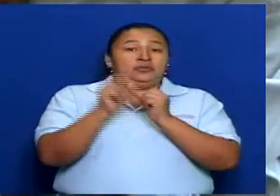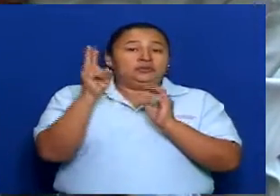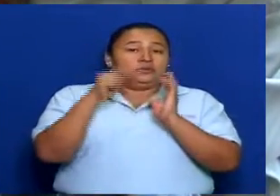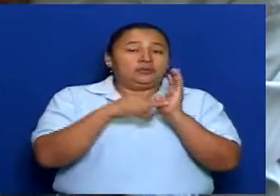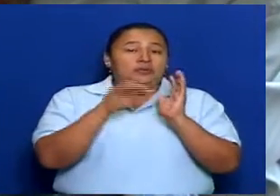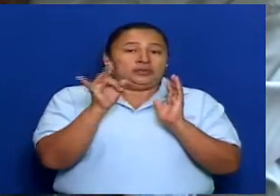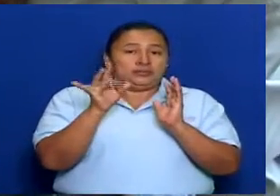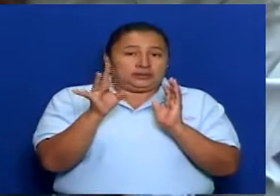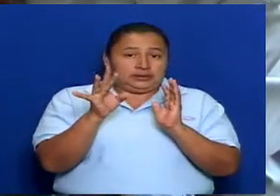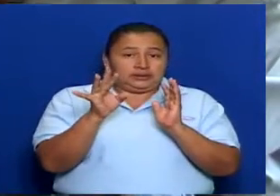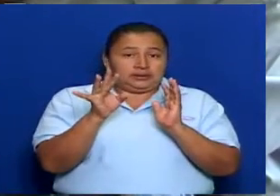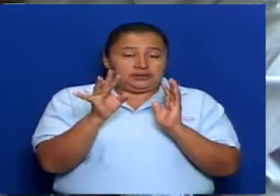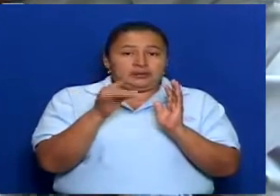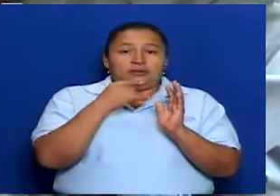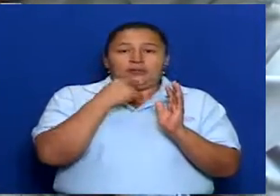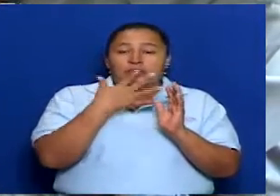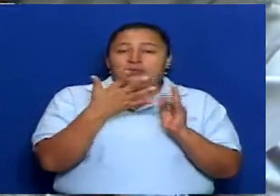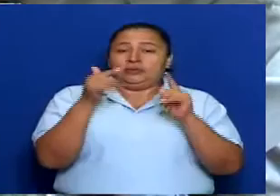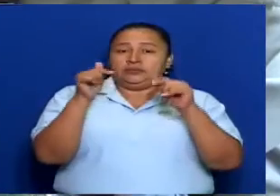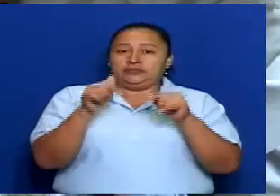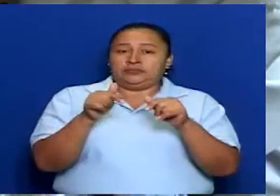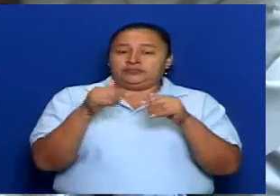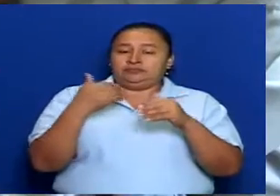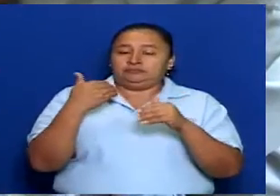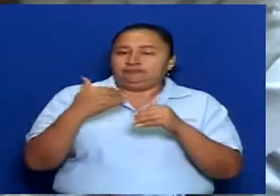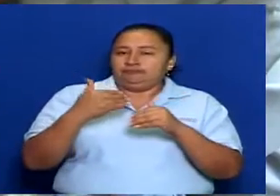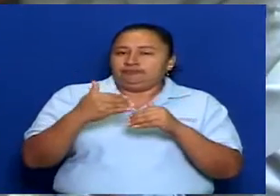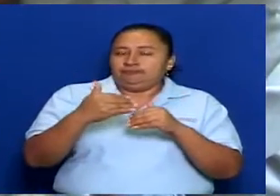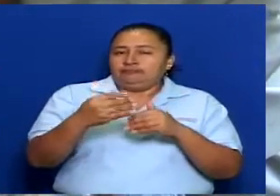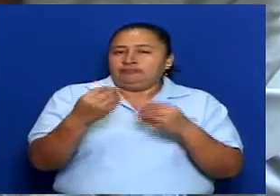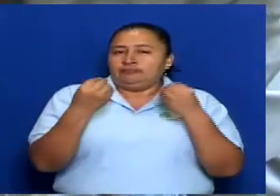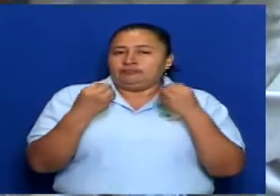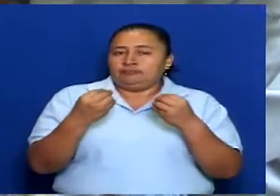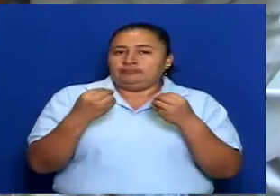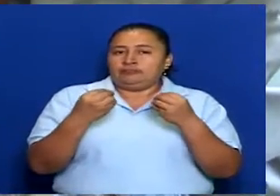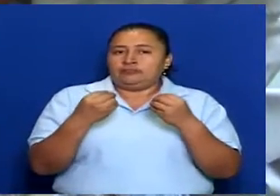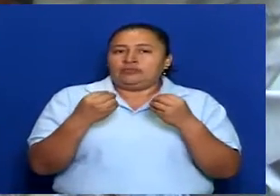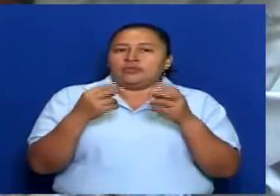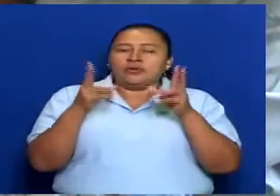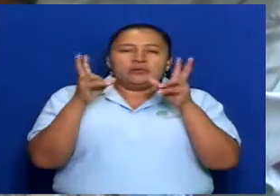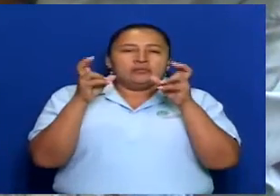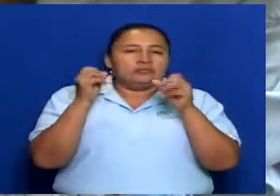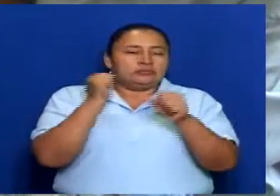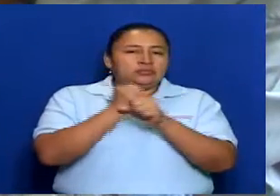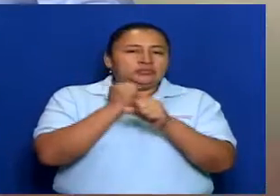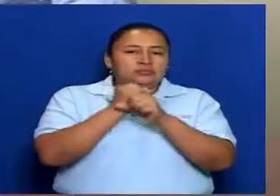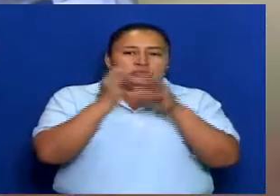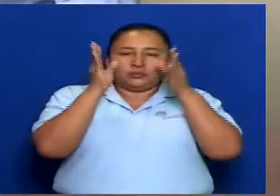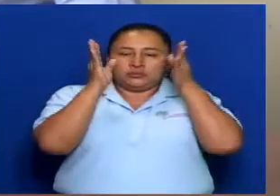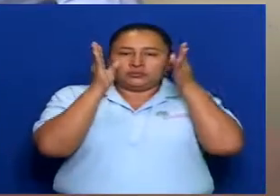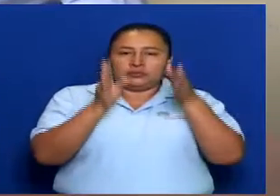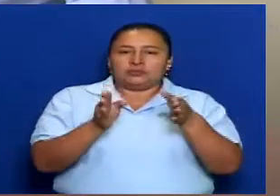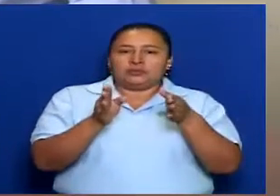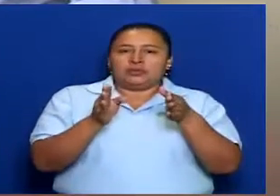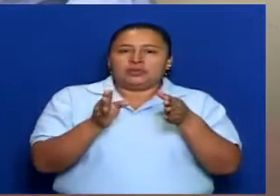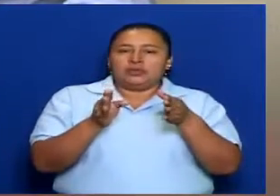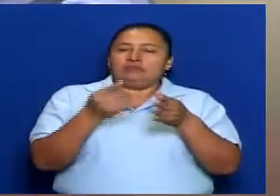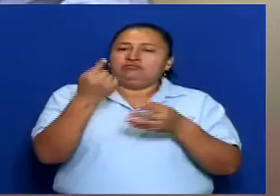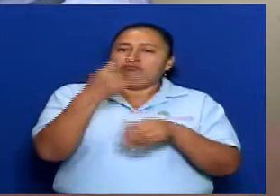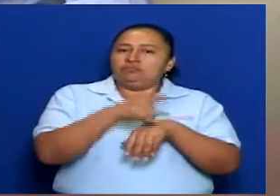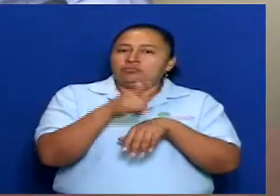por eso que nosotros trabajamos, avanzamos fuertemente, enmarcado en lo que es una consulta, una